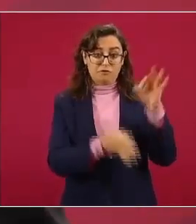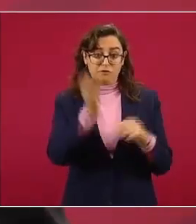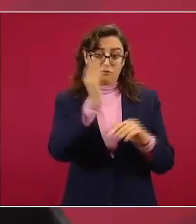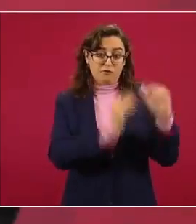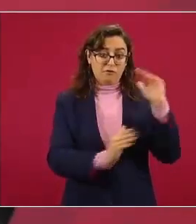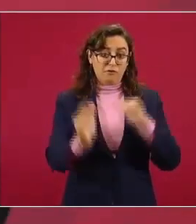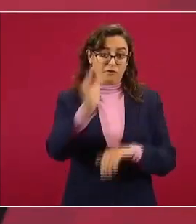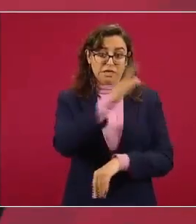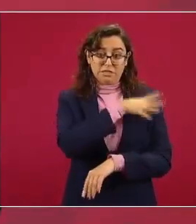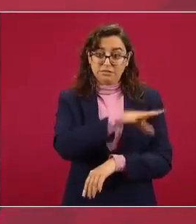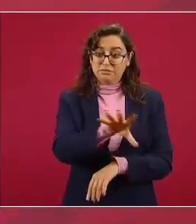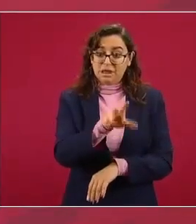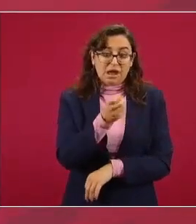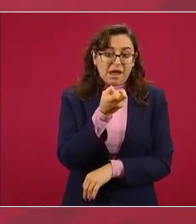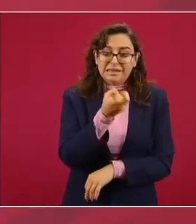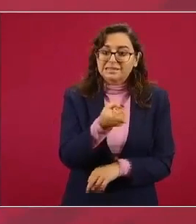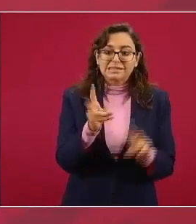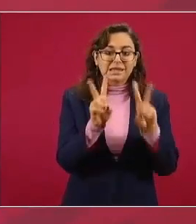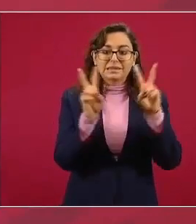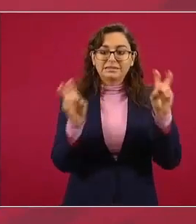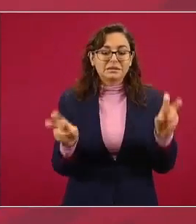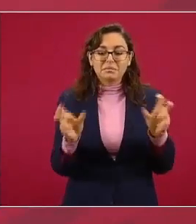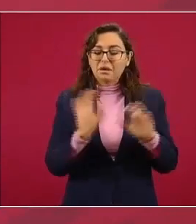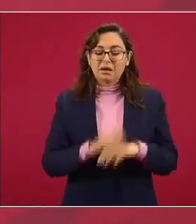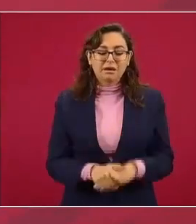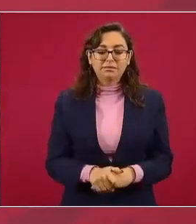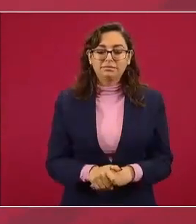fue en esos términos es decir no puedes tener